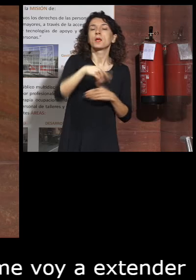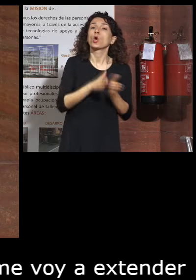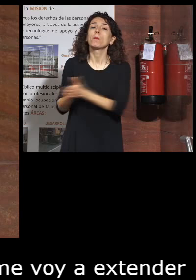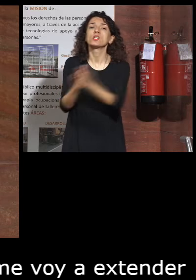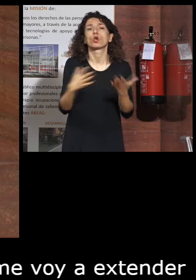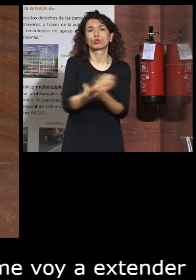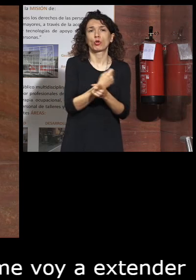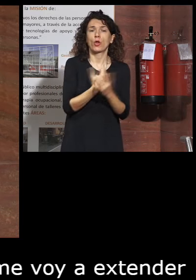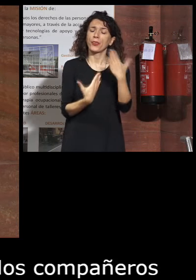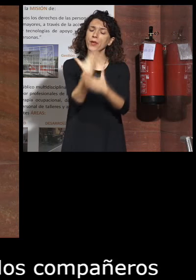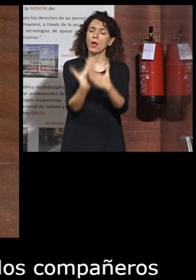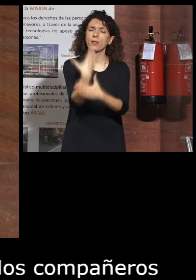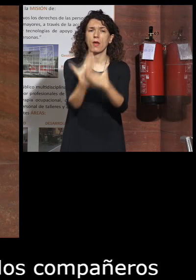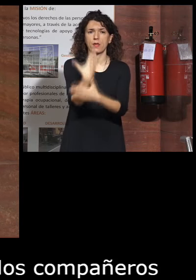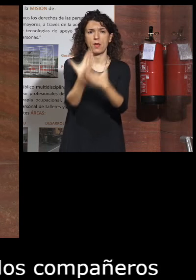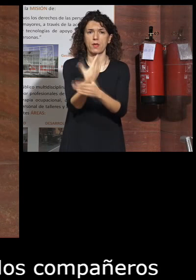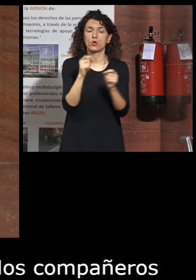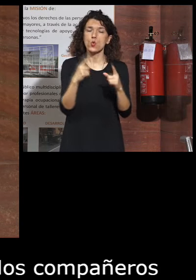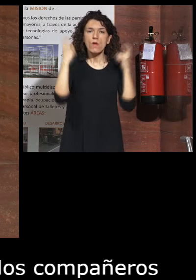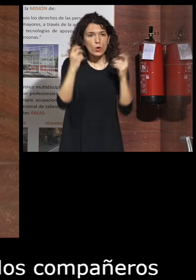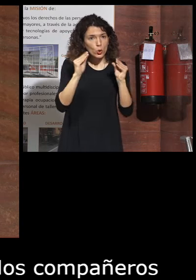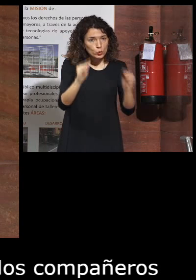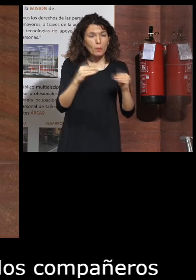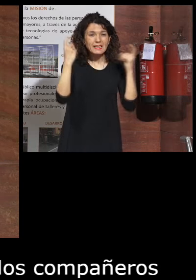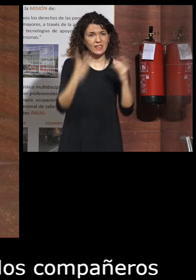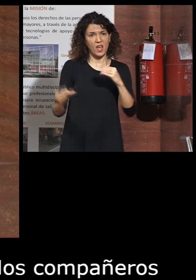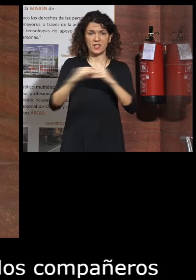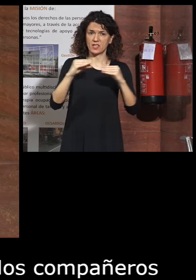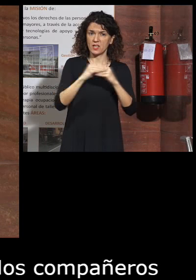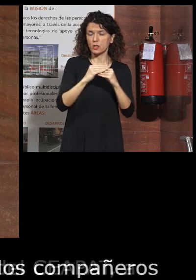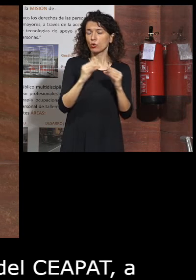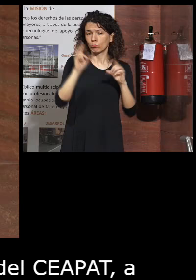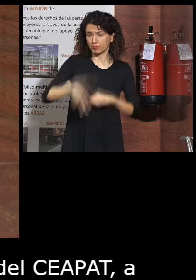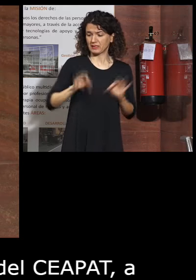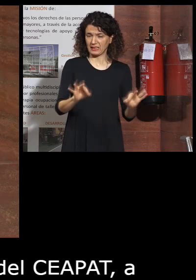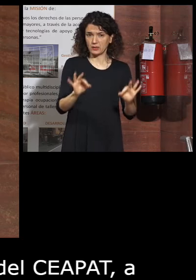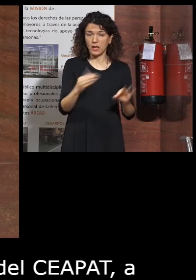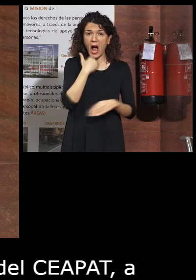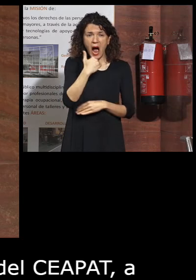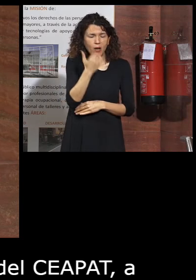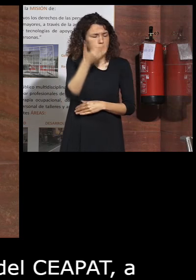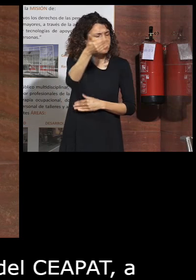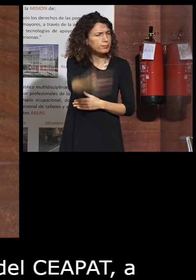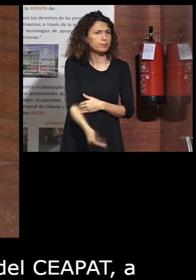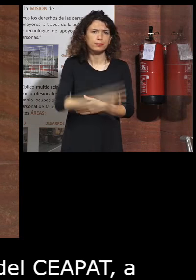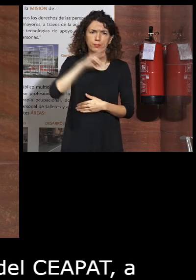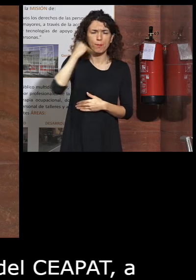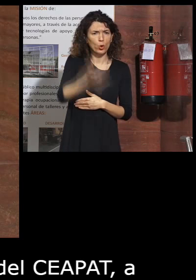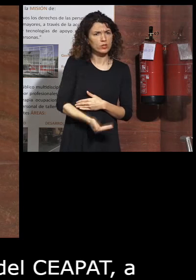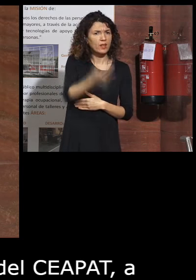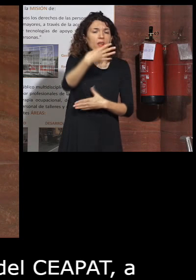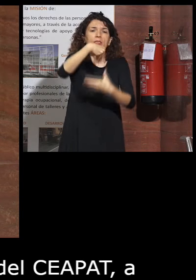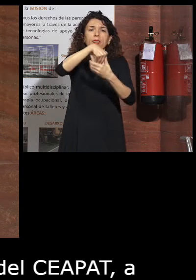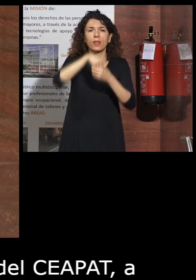compañeros que cada día destinan su esfuerzo a que el IMSS sea lo que es algo tremendamente importante en el